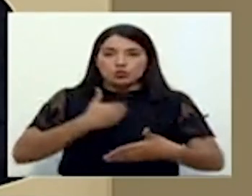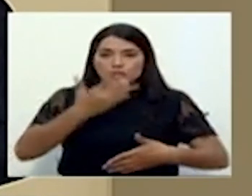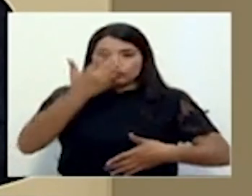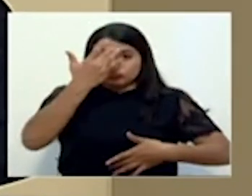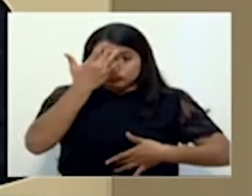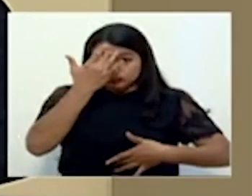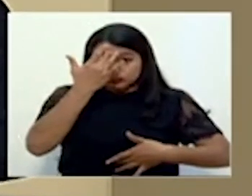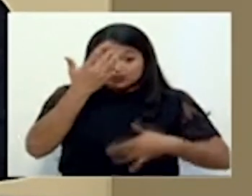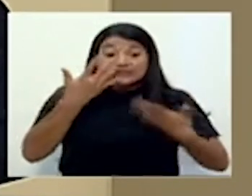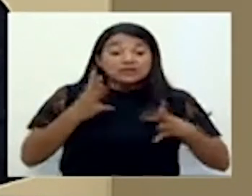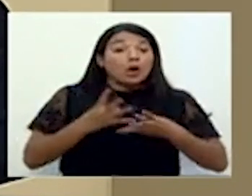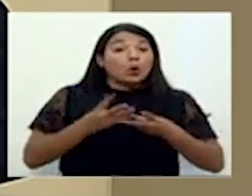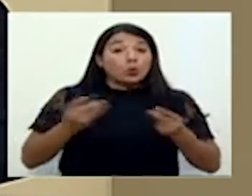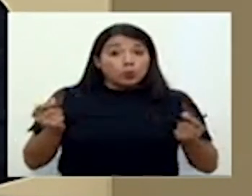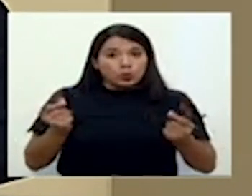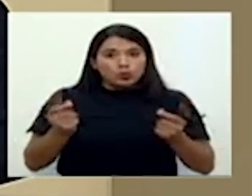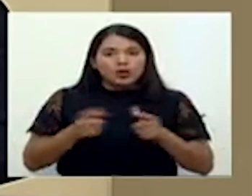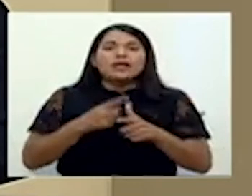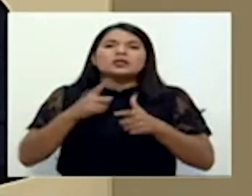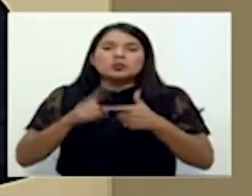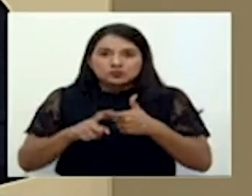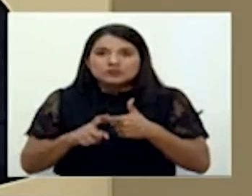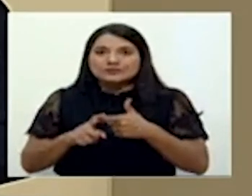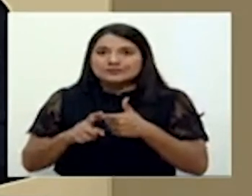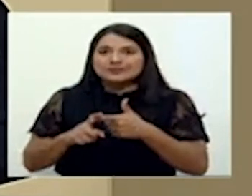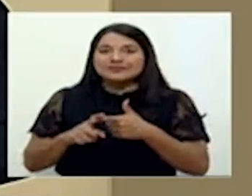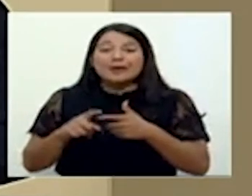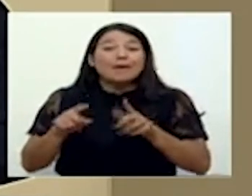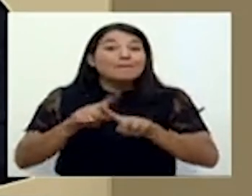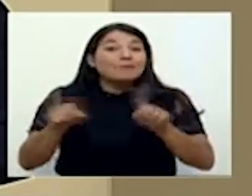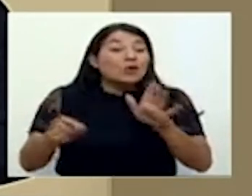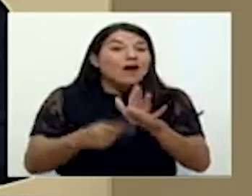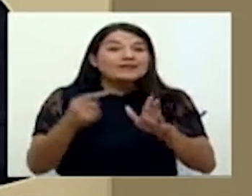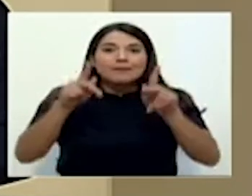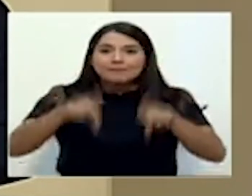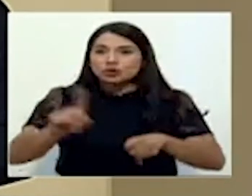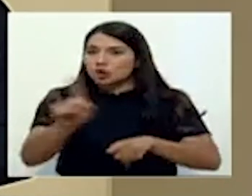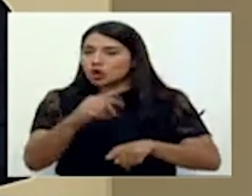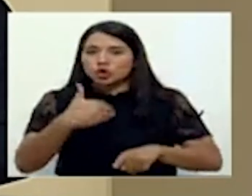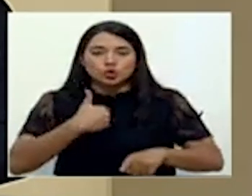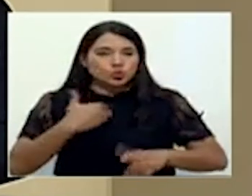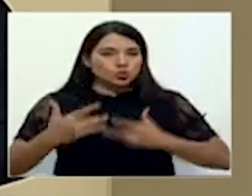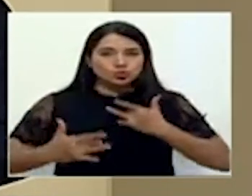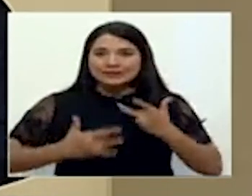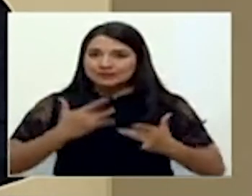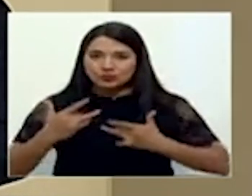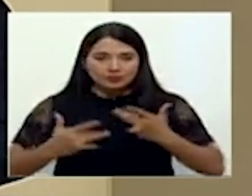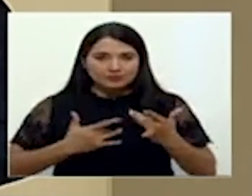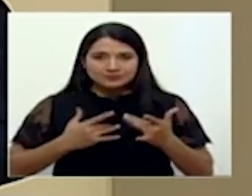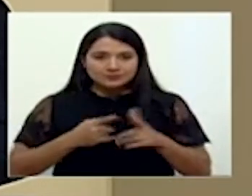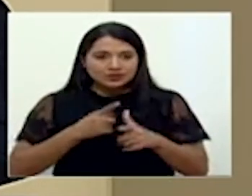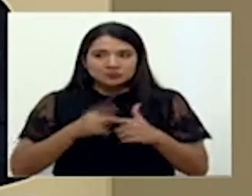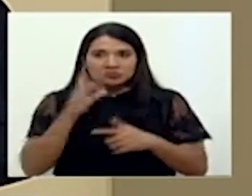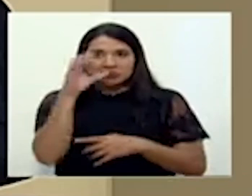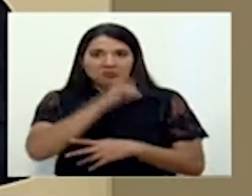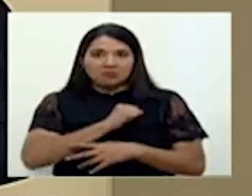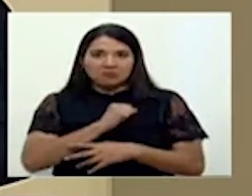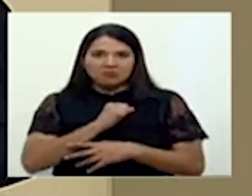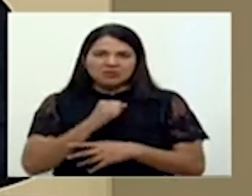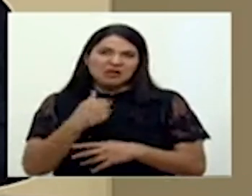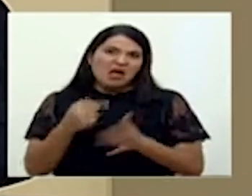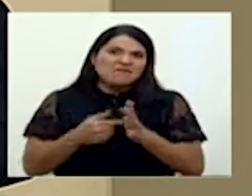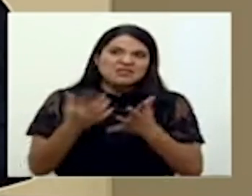estado trabajando para validar las que verdaderamente consideramos tienen un rango de calidad aceptable para que no haya,